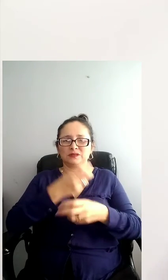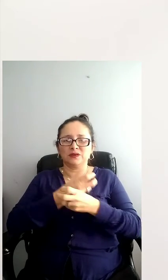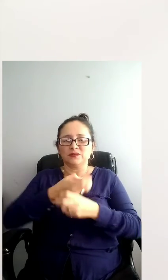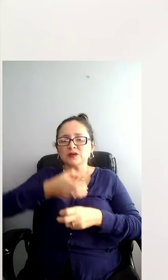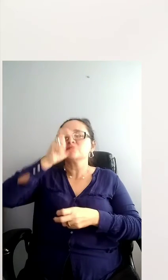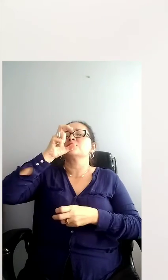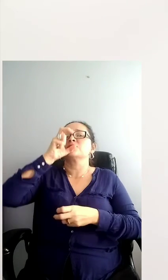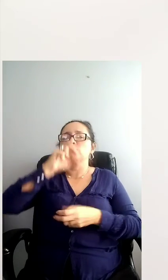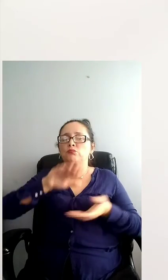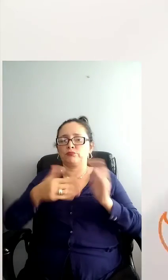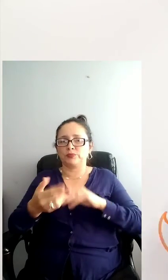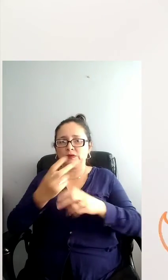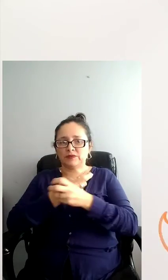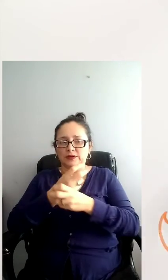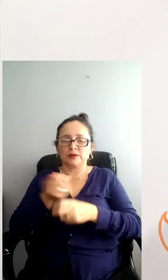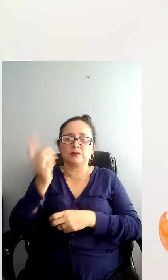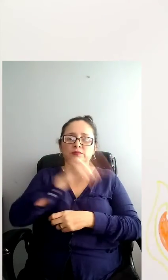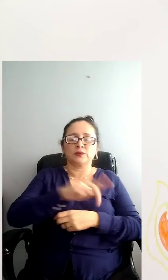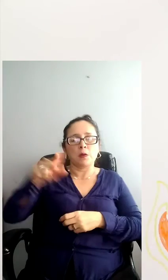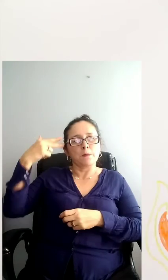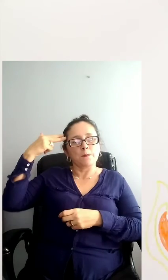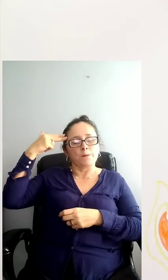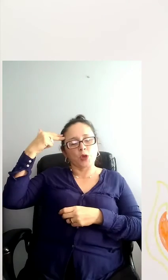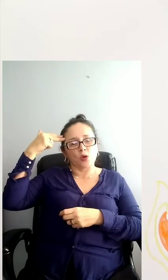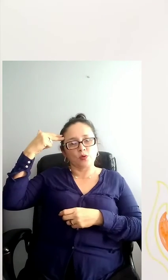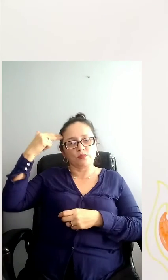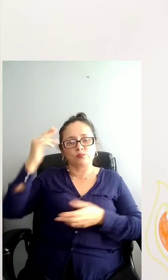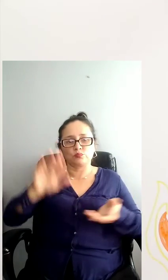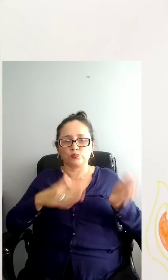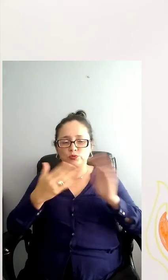Sus cuerpos fueron incinerados por expresa petición del PIB.